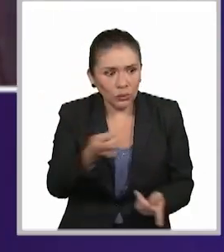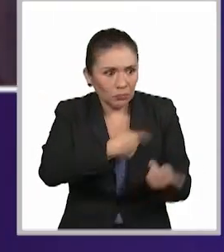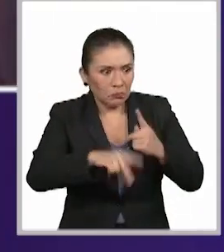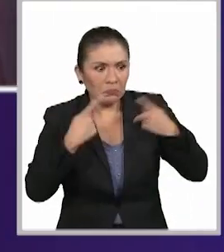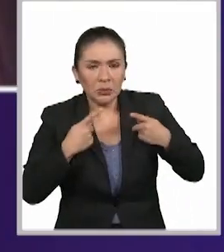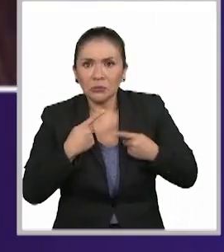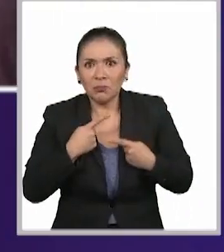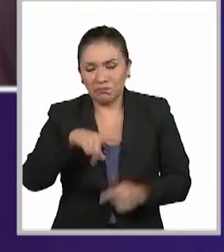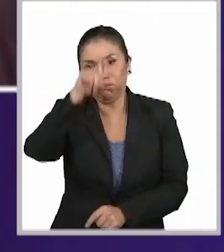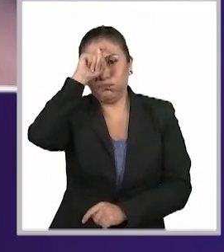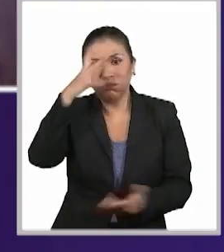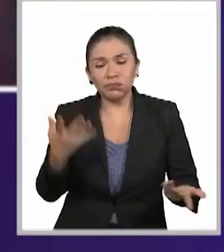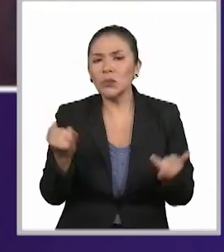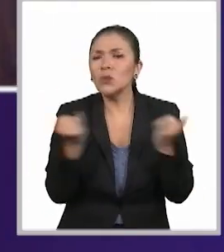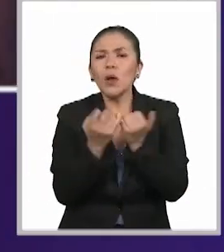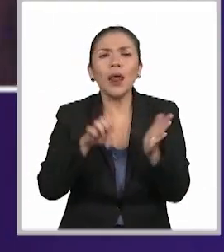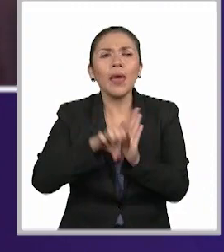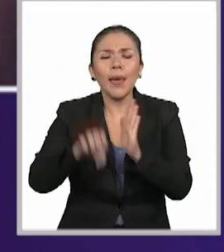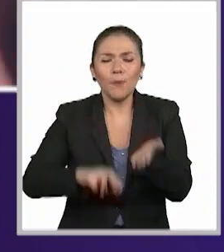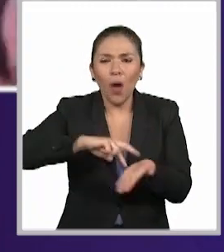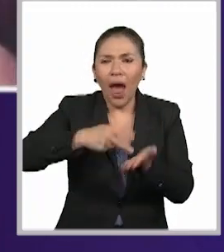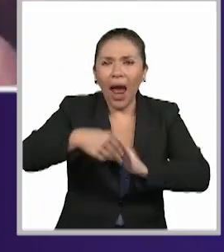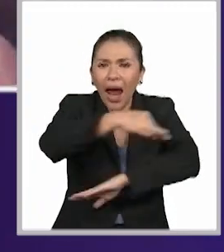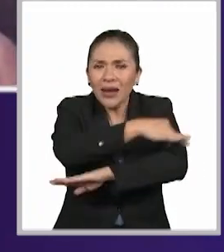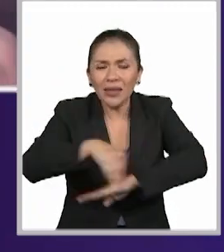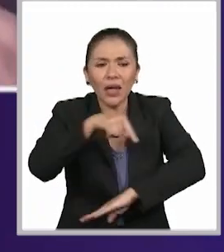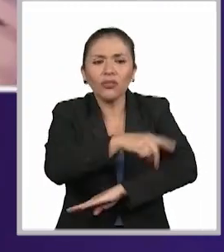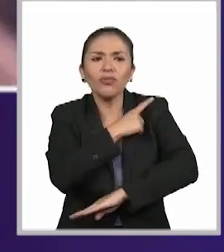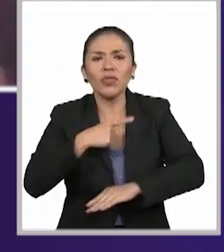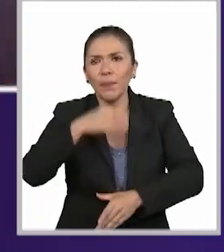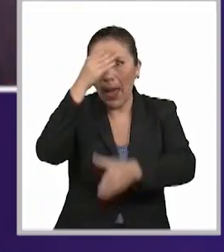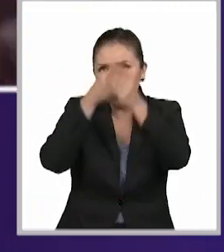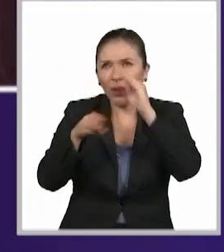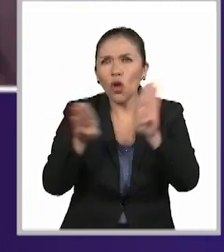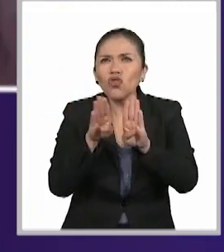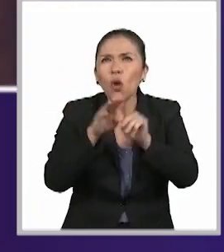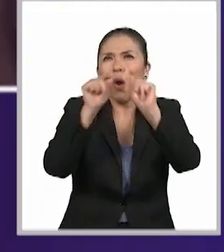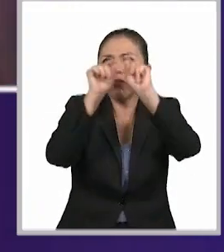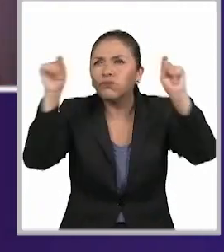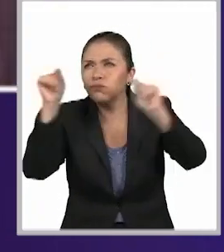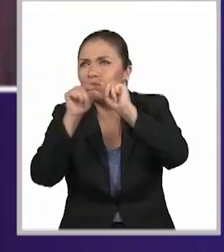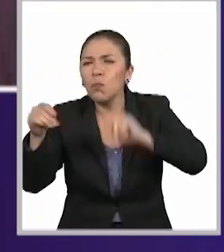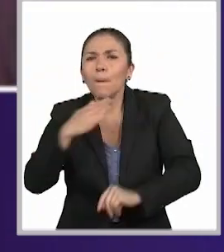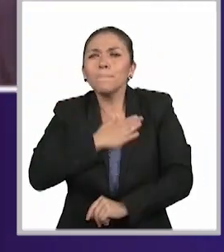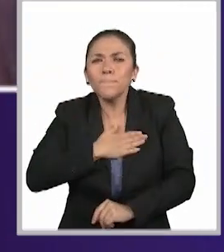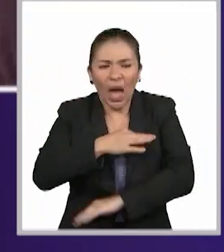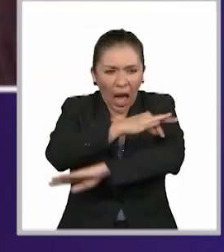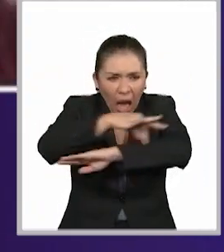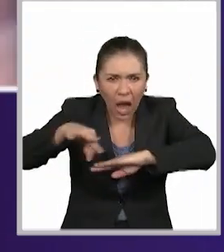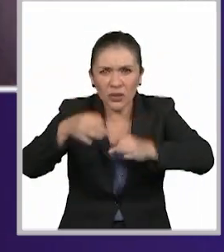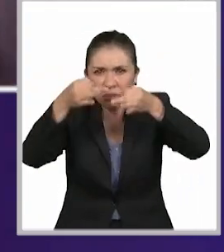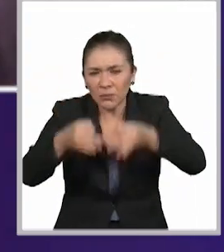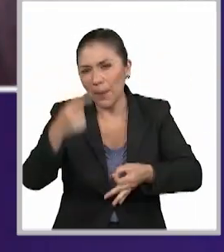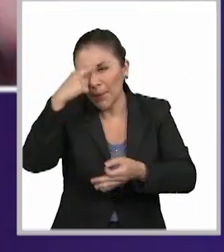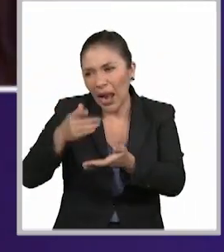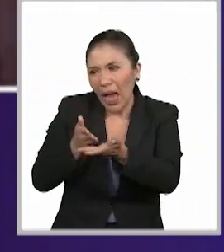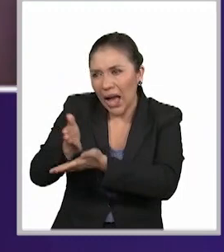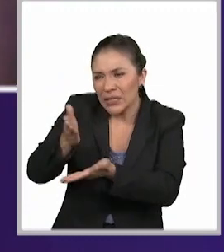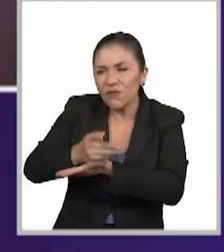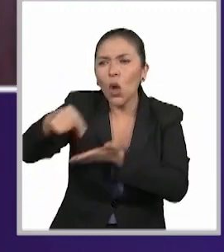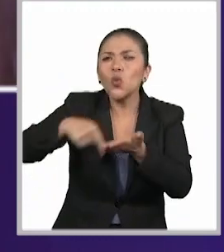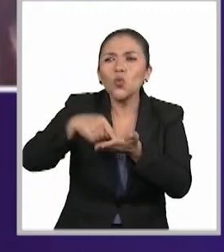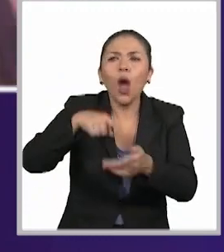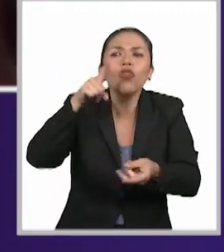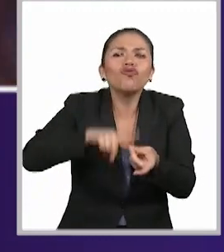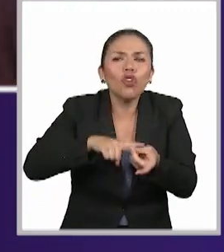de la gente no la sabe, y que así como un arquitecto tal vez tiene que aprender cuáles son las medidas de un baño accesible o en dónde